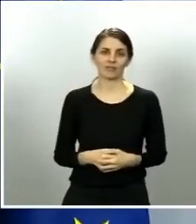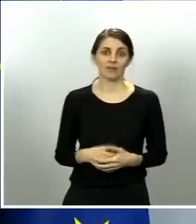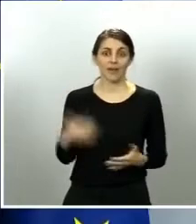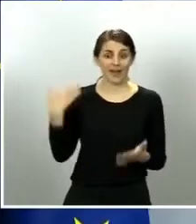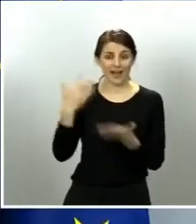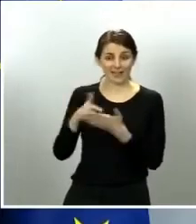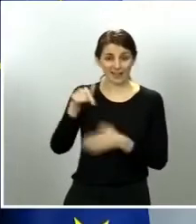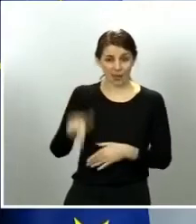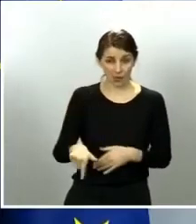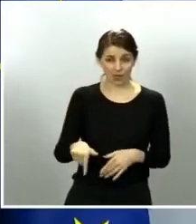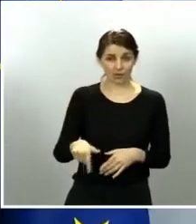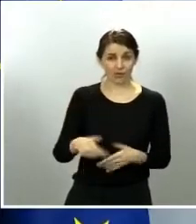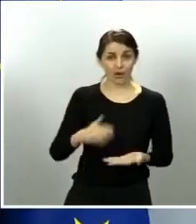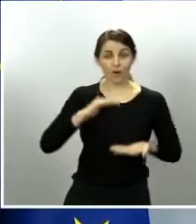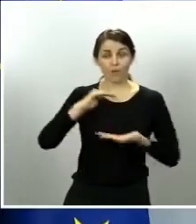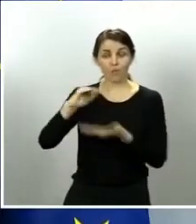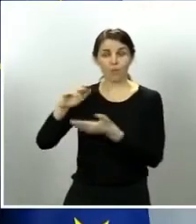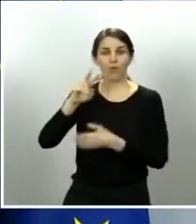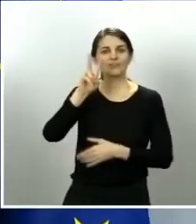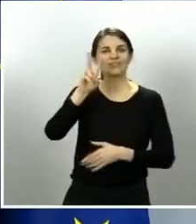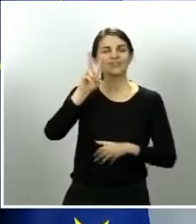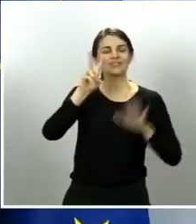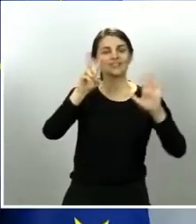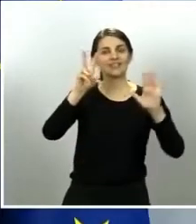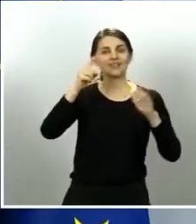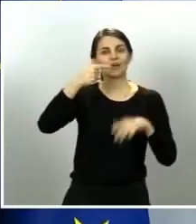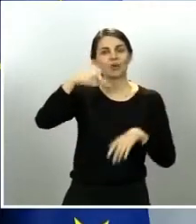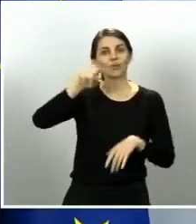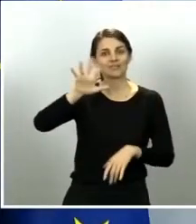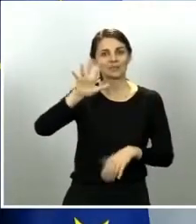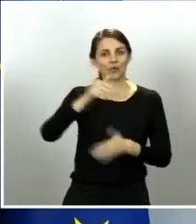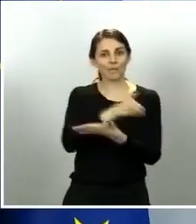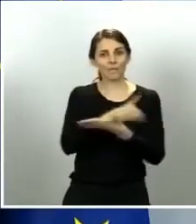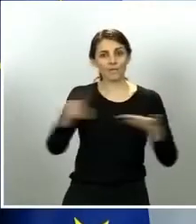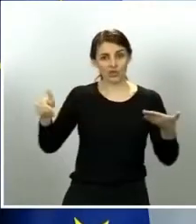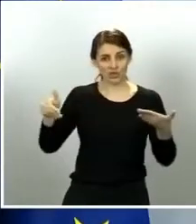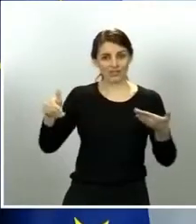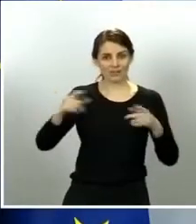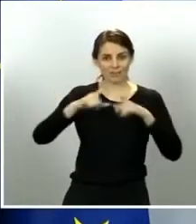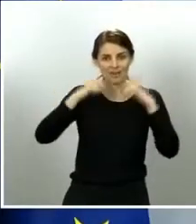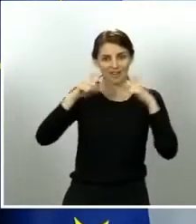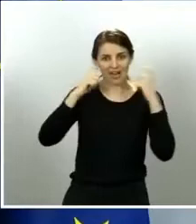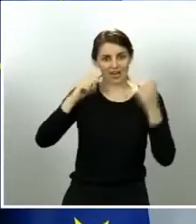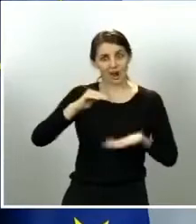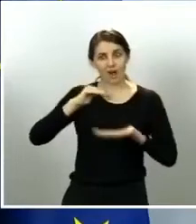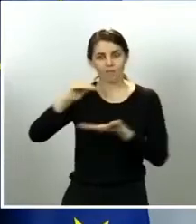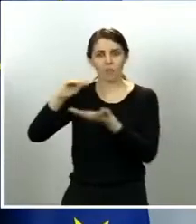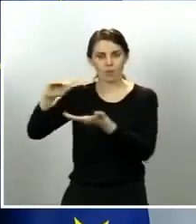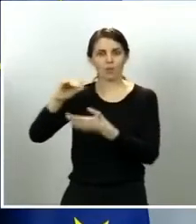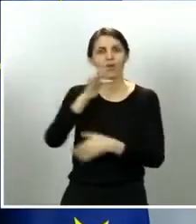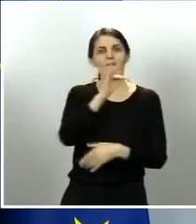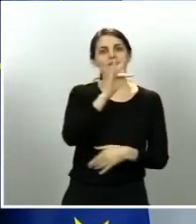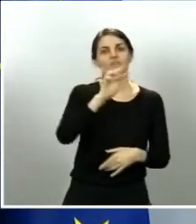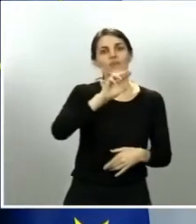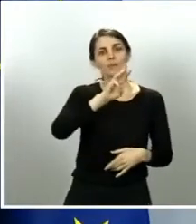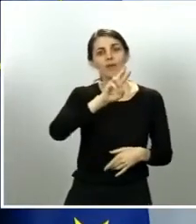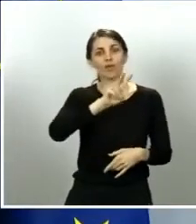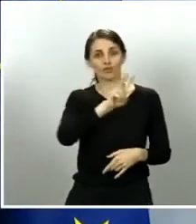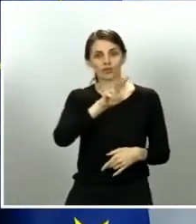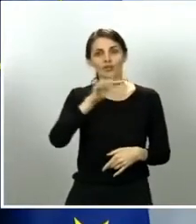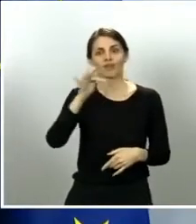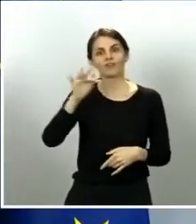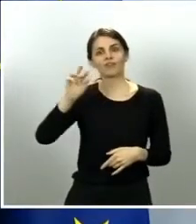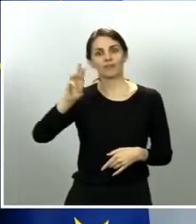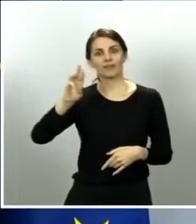siete millones y medio de mascarellas quirúrgicas FFP2 y FFP3 y también más de un